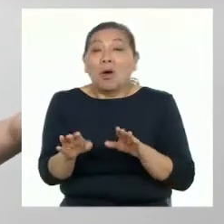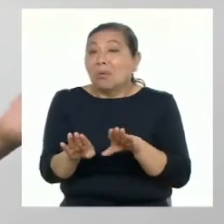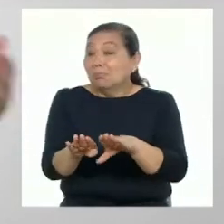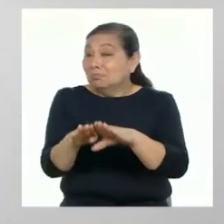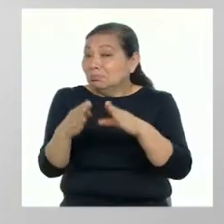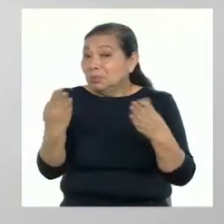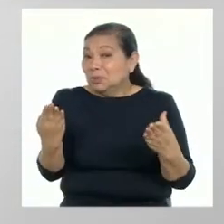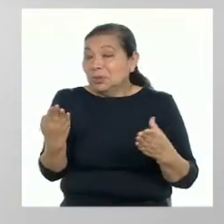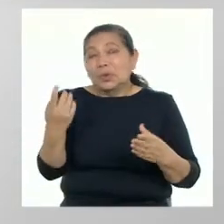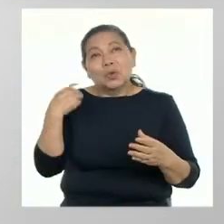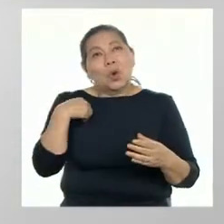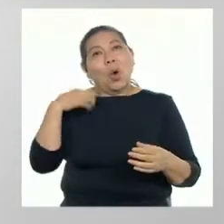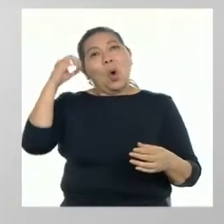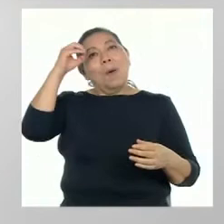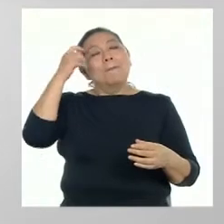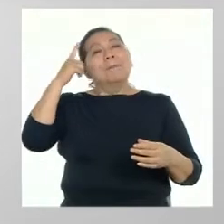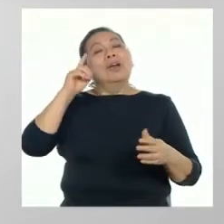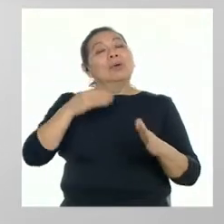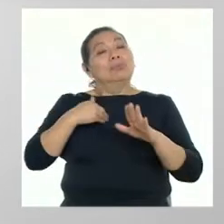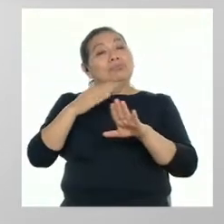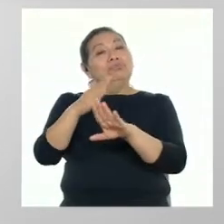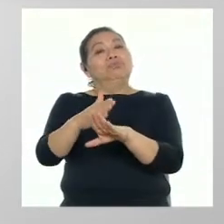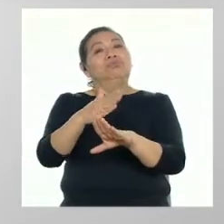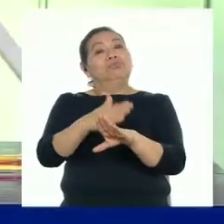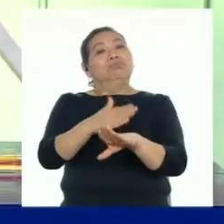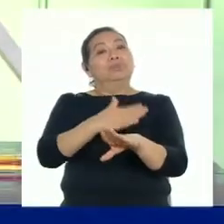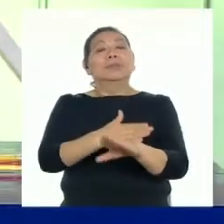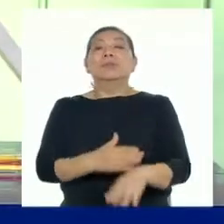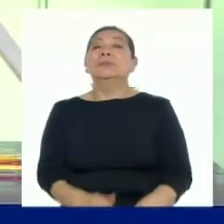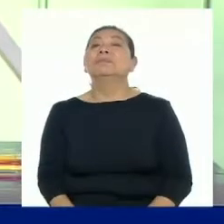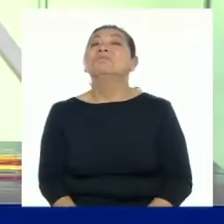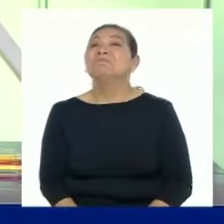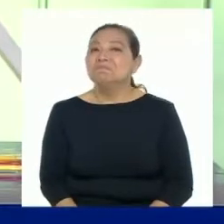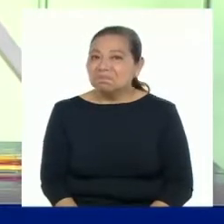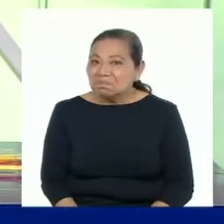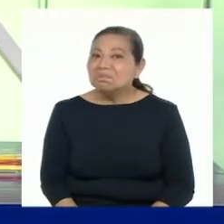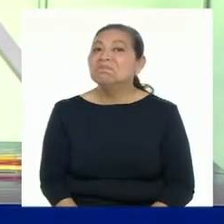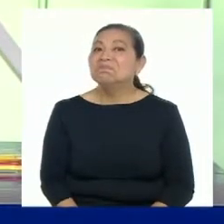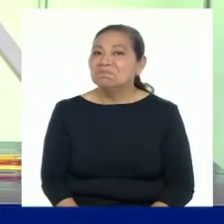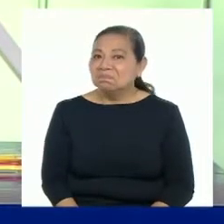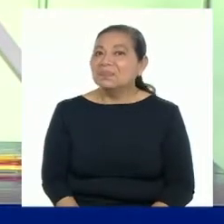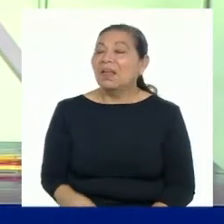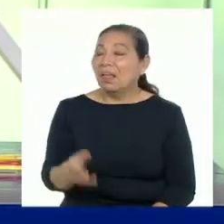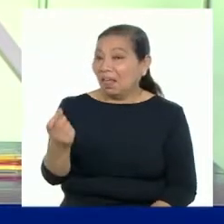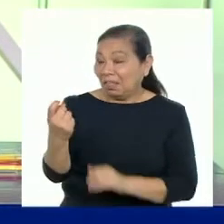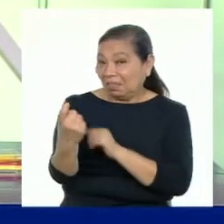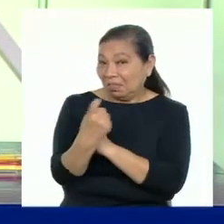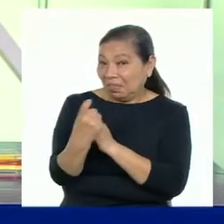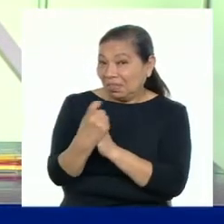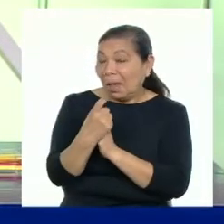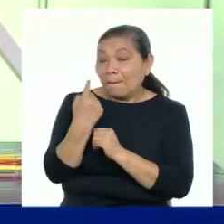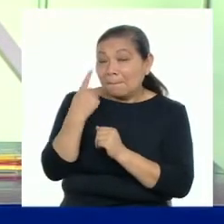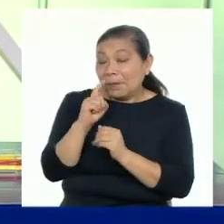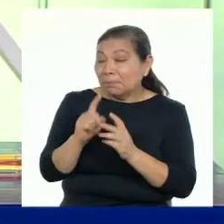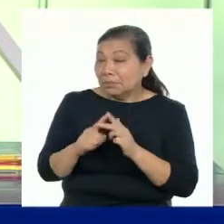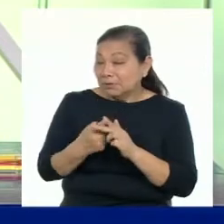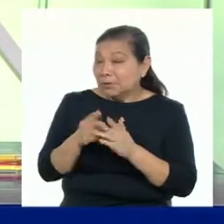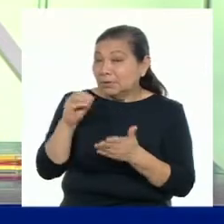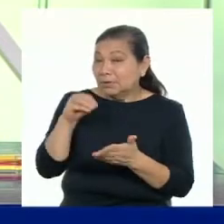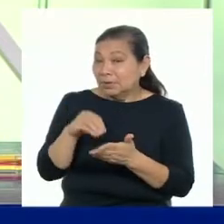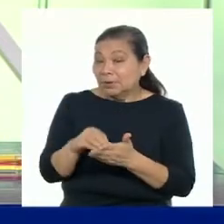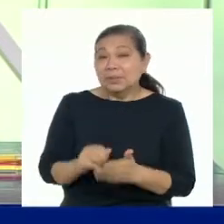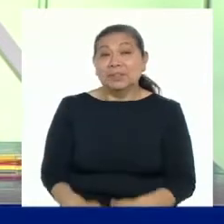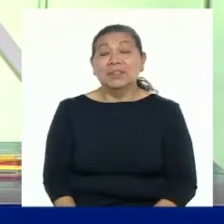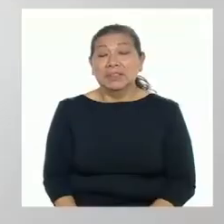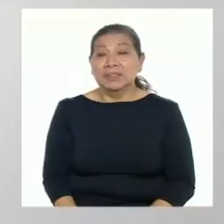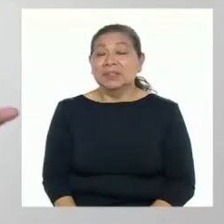puertas a nuestras oportunidades de desarrollo. Ya veo. ¿Y podrás darnos algunas recomendaciones para empezar a plantear